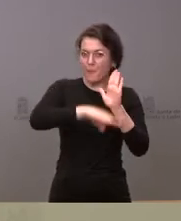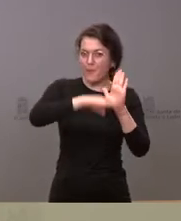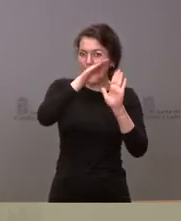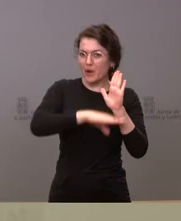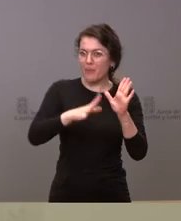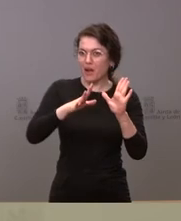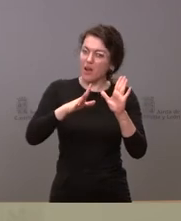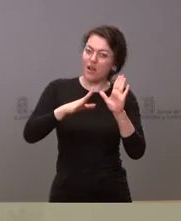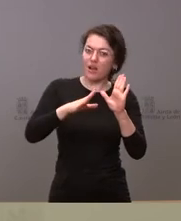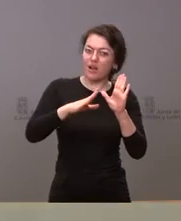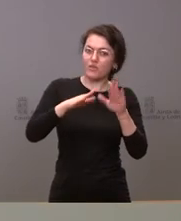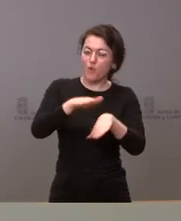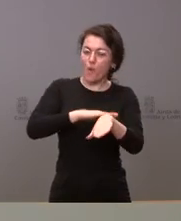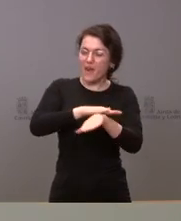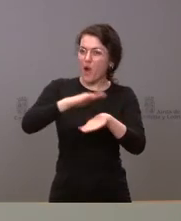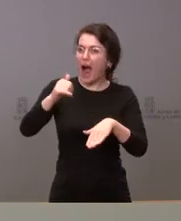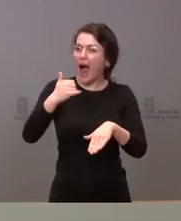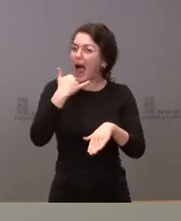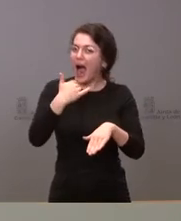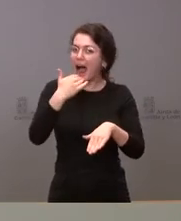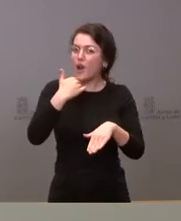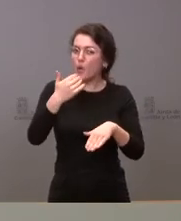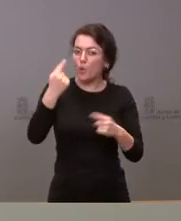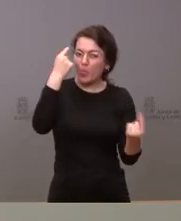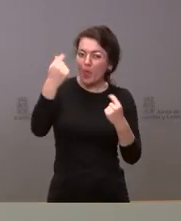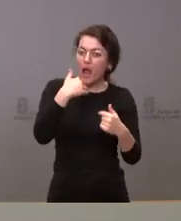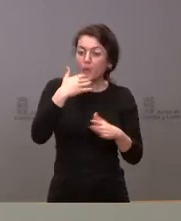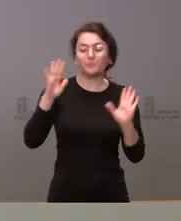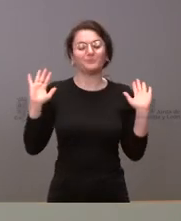partidos? Bueno en cuatro años lógicamente